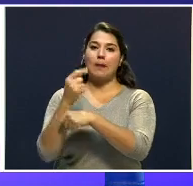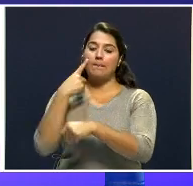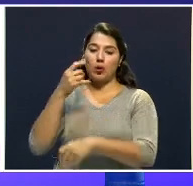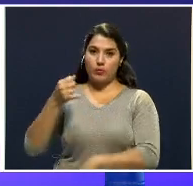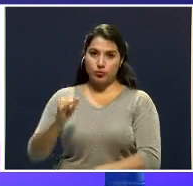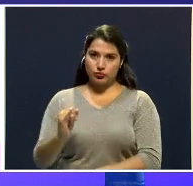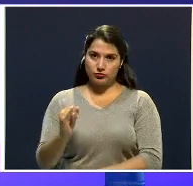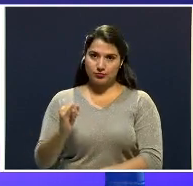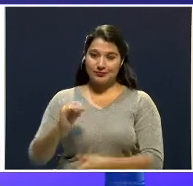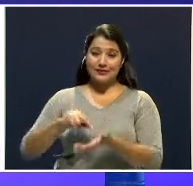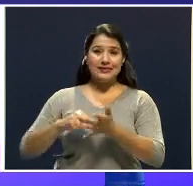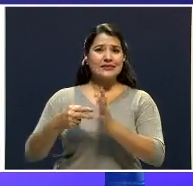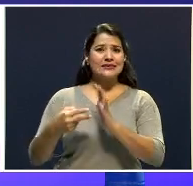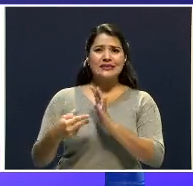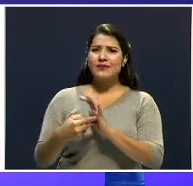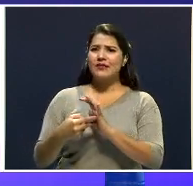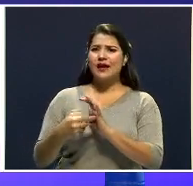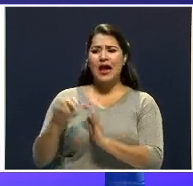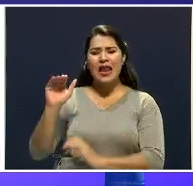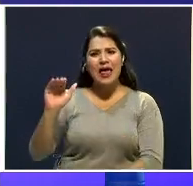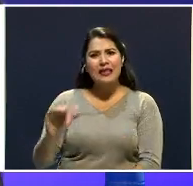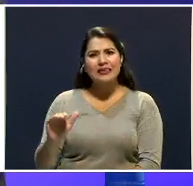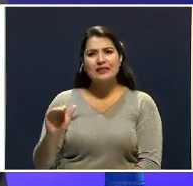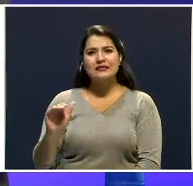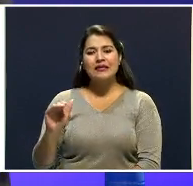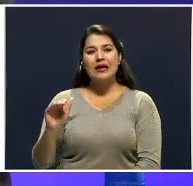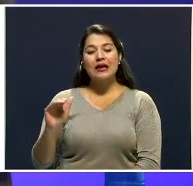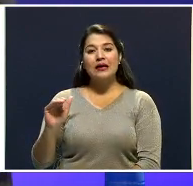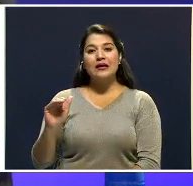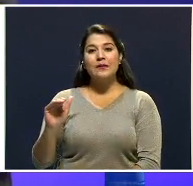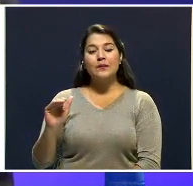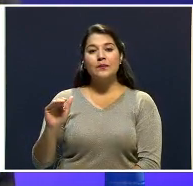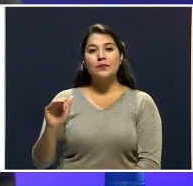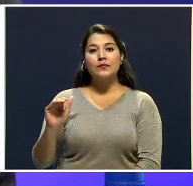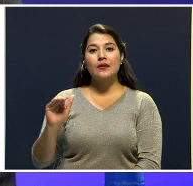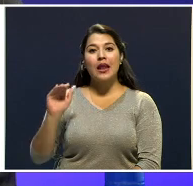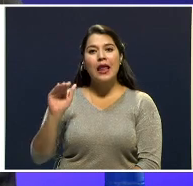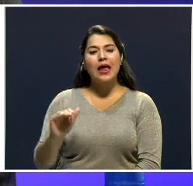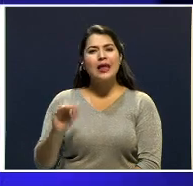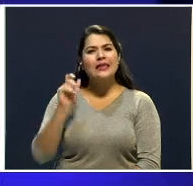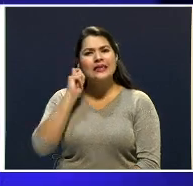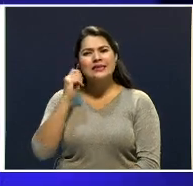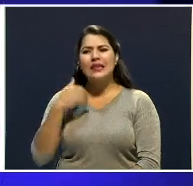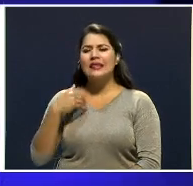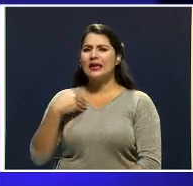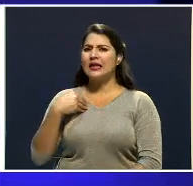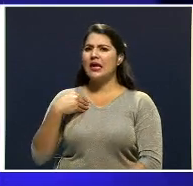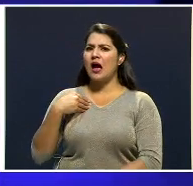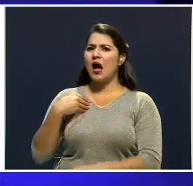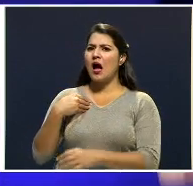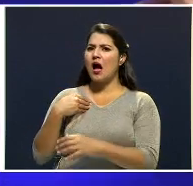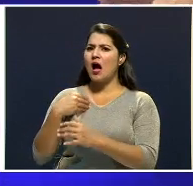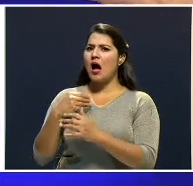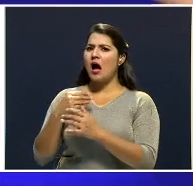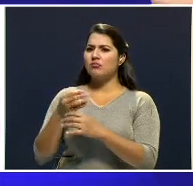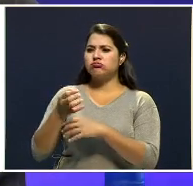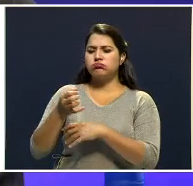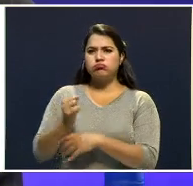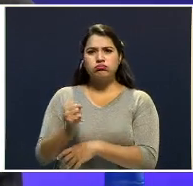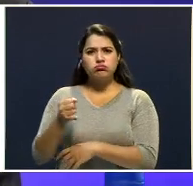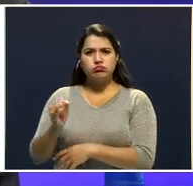chiquita sufría abuso sexual por parte del sospechoso. ¿Eso cómo se llegó a establecer? Bueno,